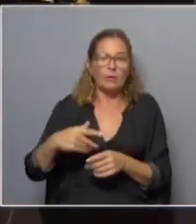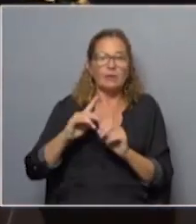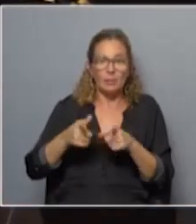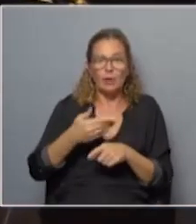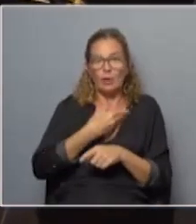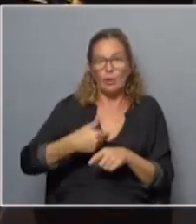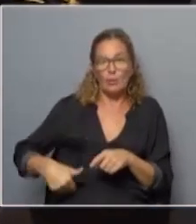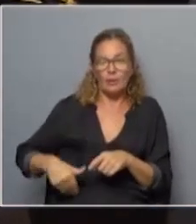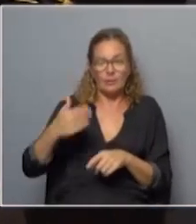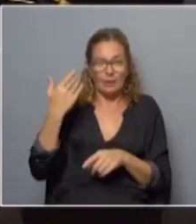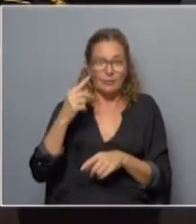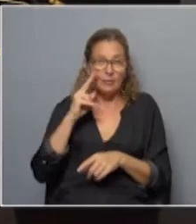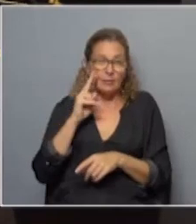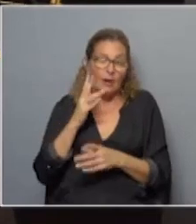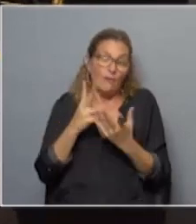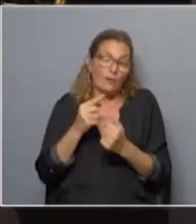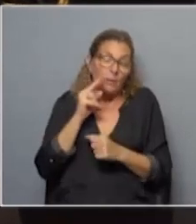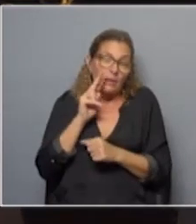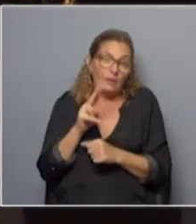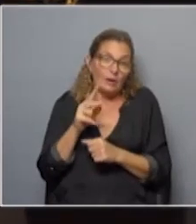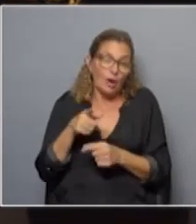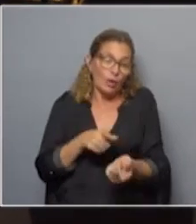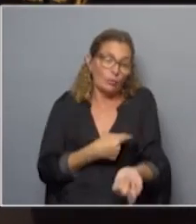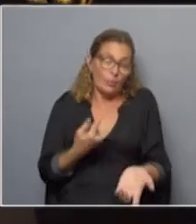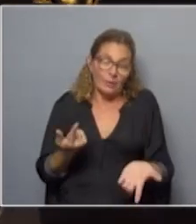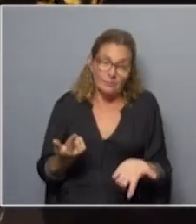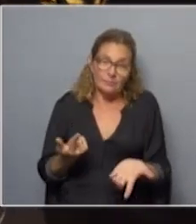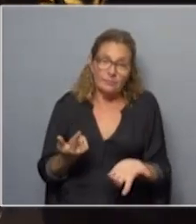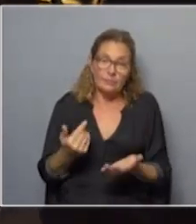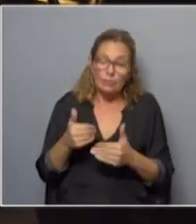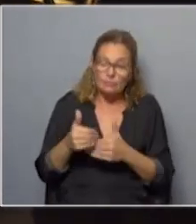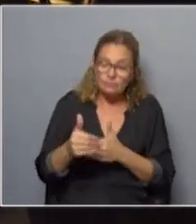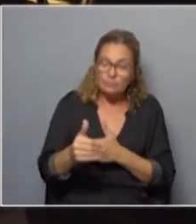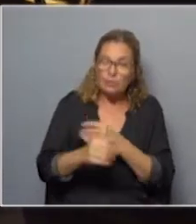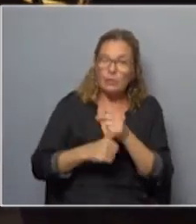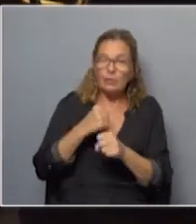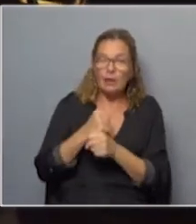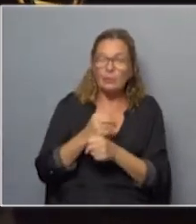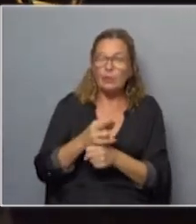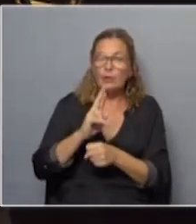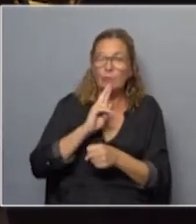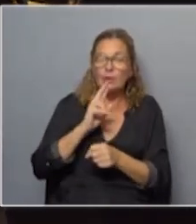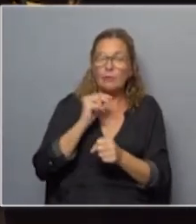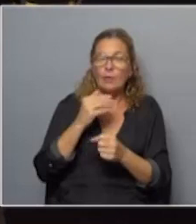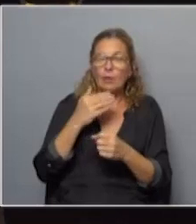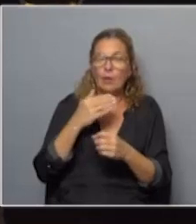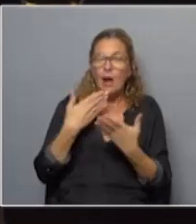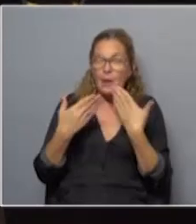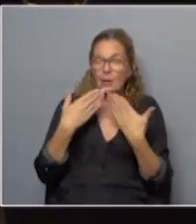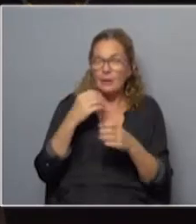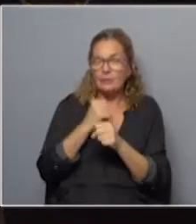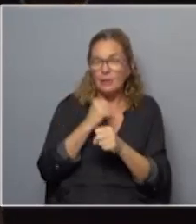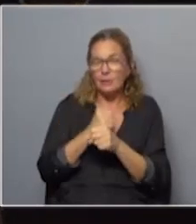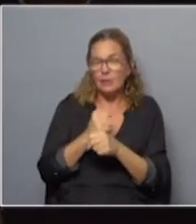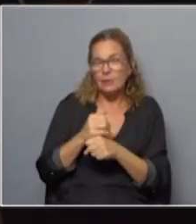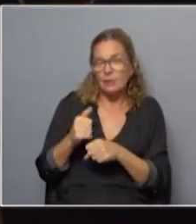o sea que desde ese punto de vista hay costumbre a lo largo de todos estos años hemos resuelto hablar de nuestro trabajo o sea que esto de los